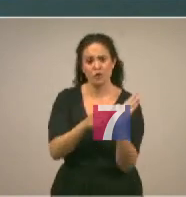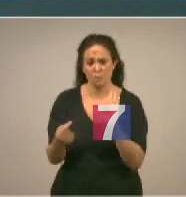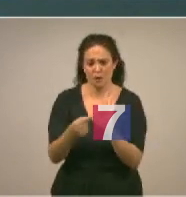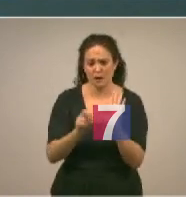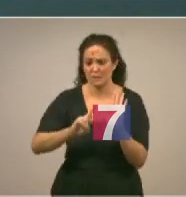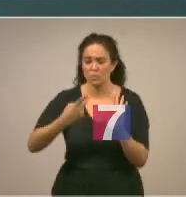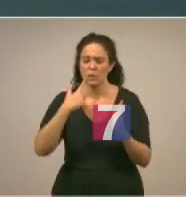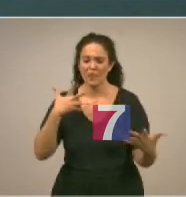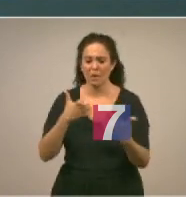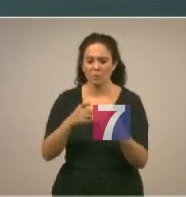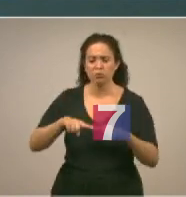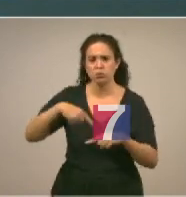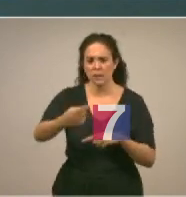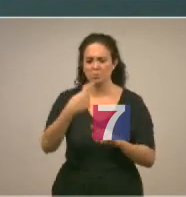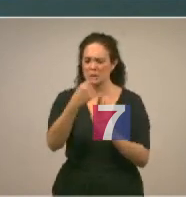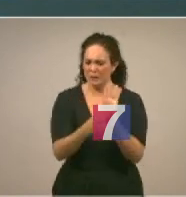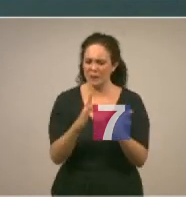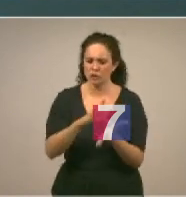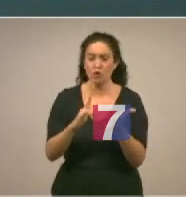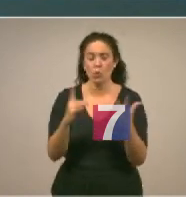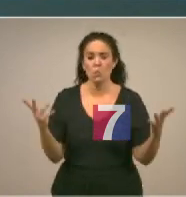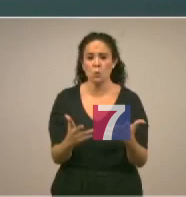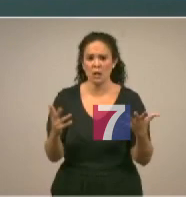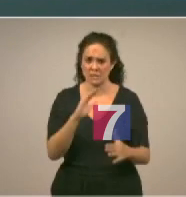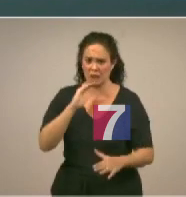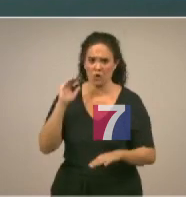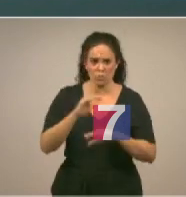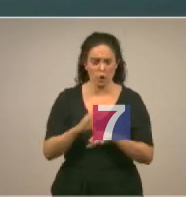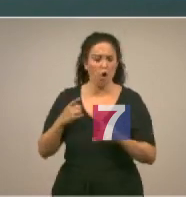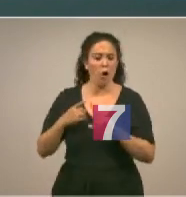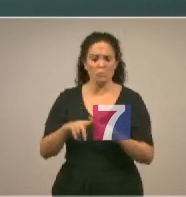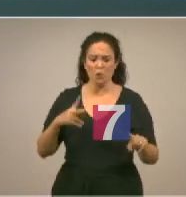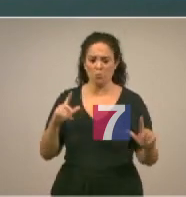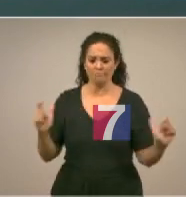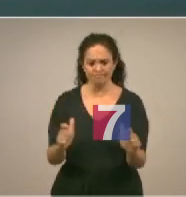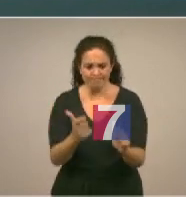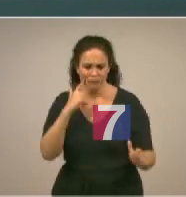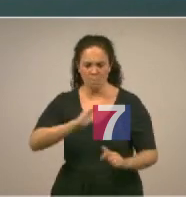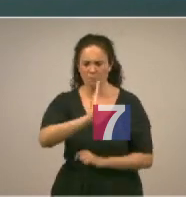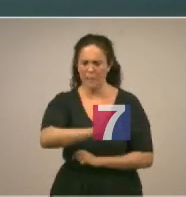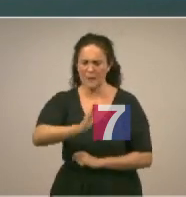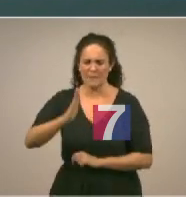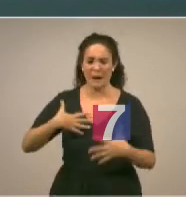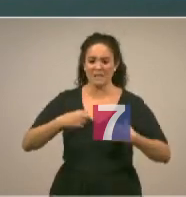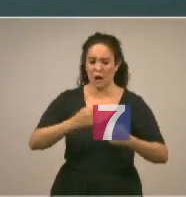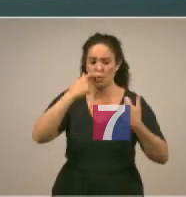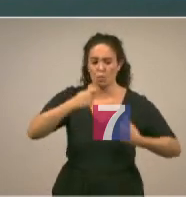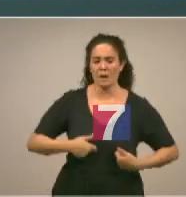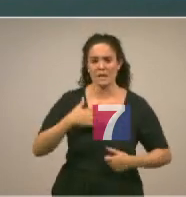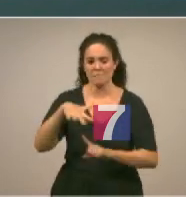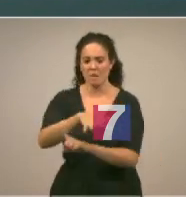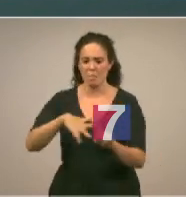accidente se han adoptado medidas correctoras urgentes para reducir las repercusiones negativas sobre la salud humana y el medioambiente